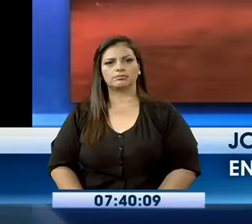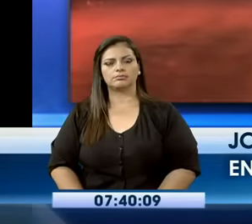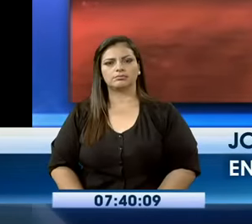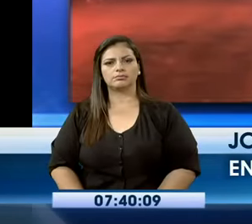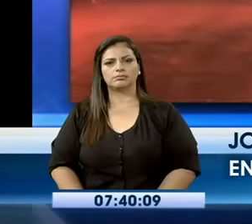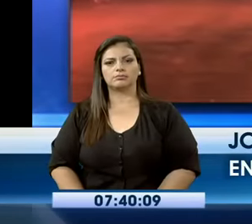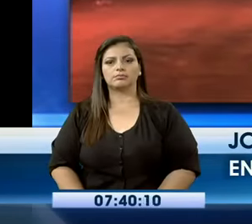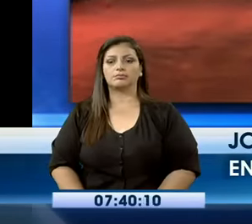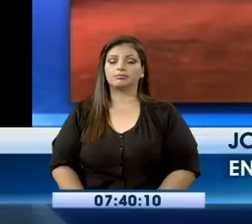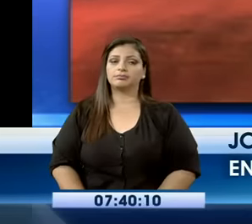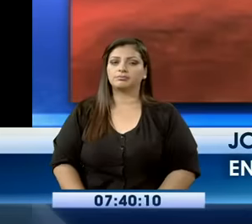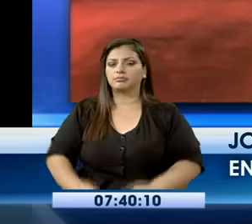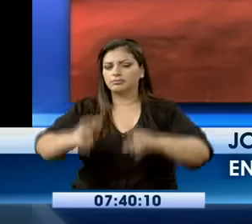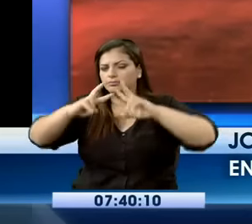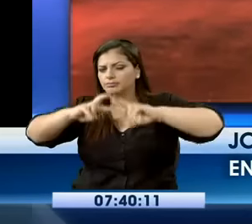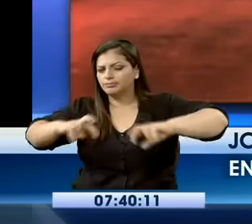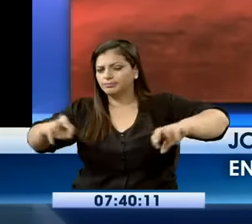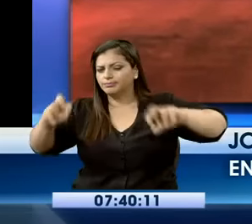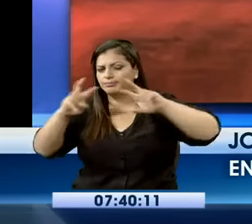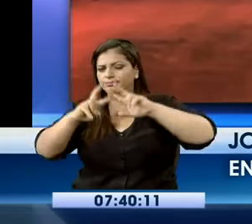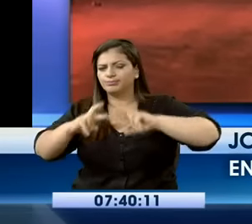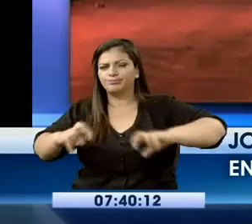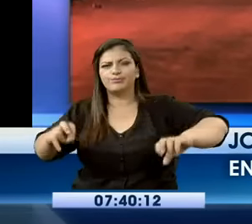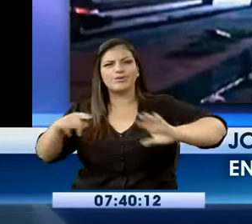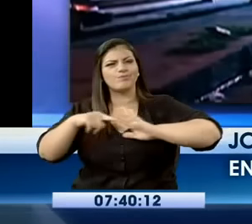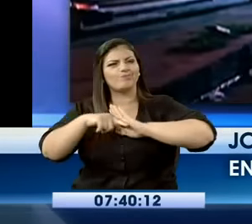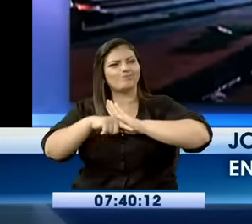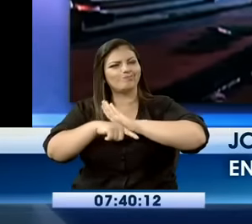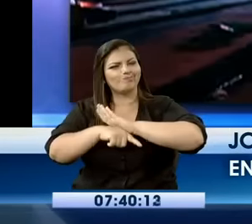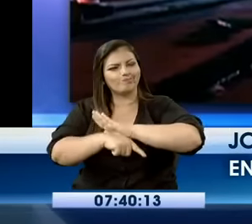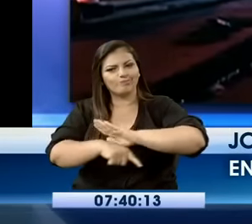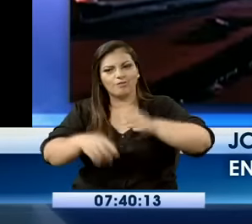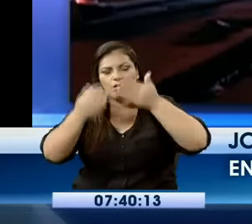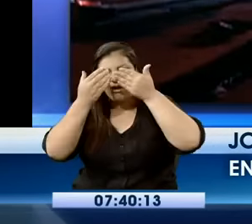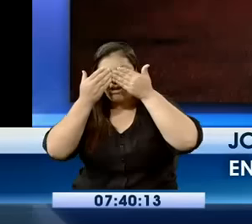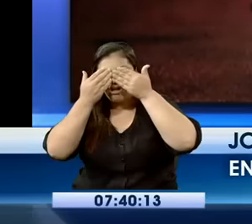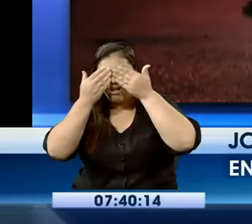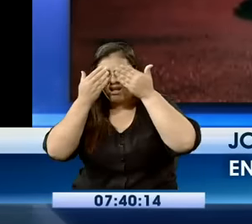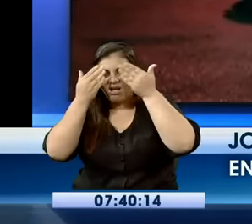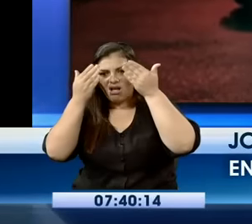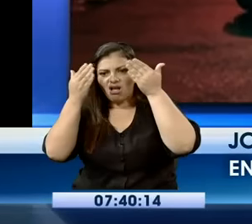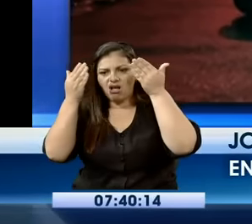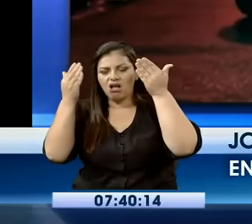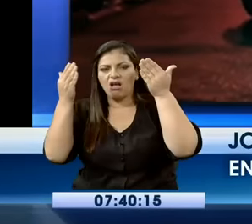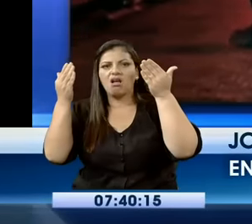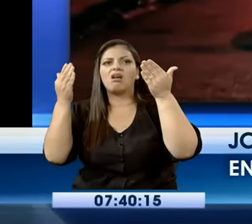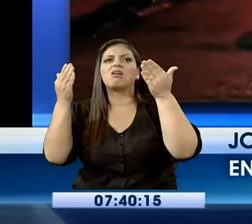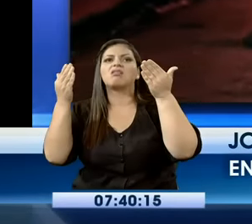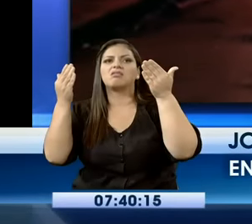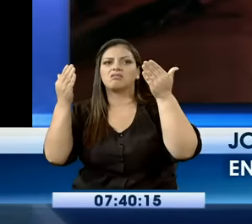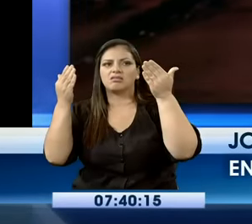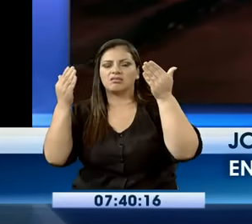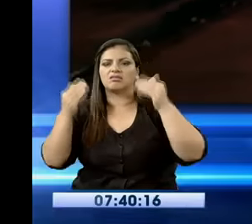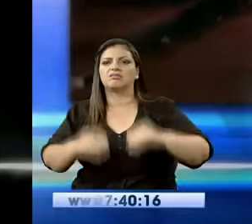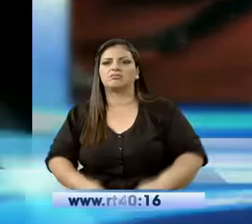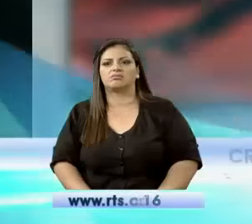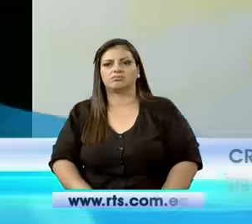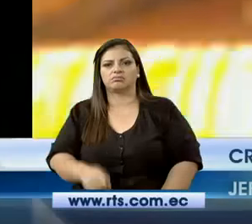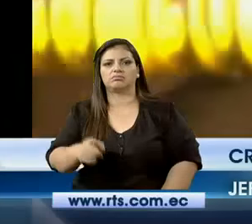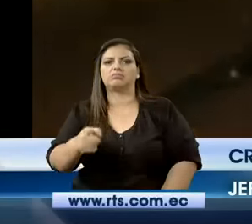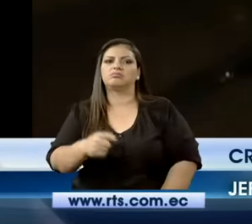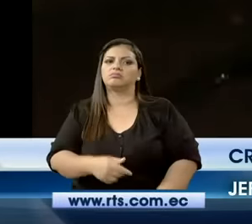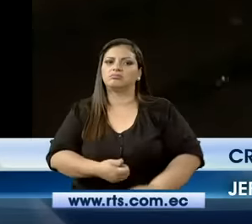de esta investigación, bien a ser, pudo obtener las boletas de